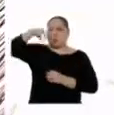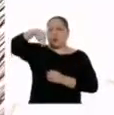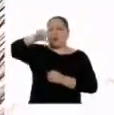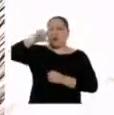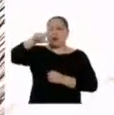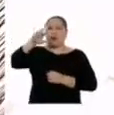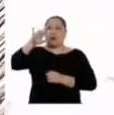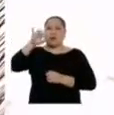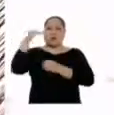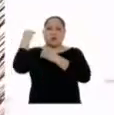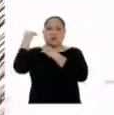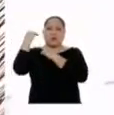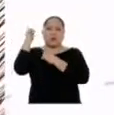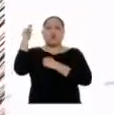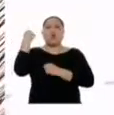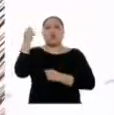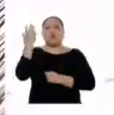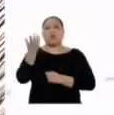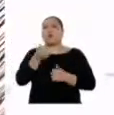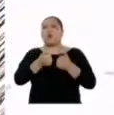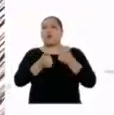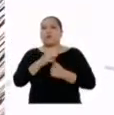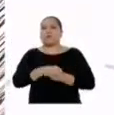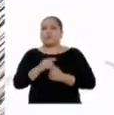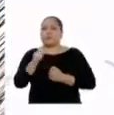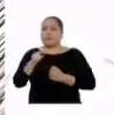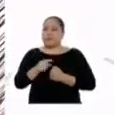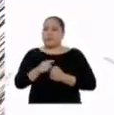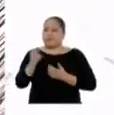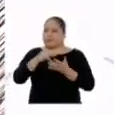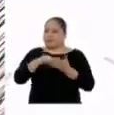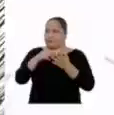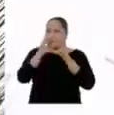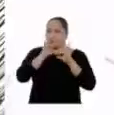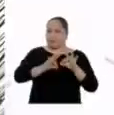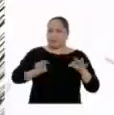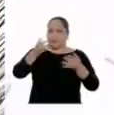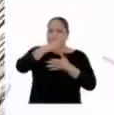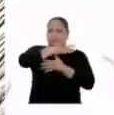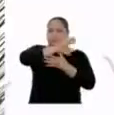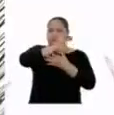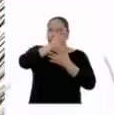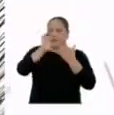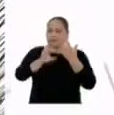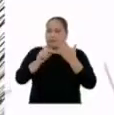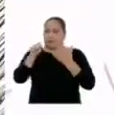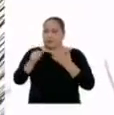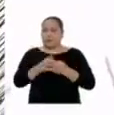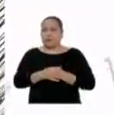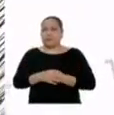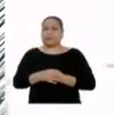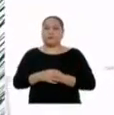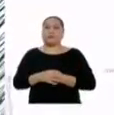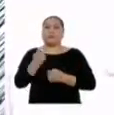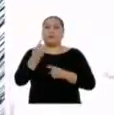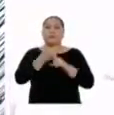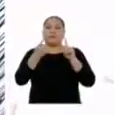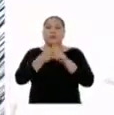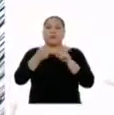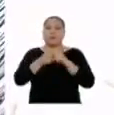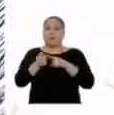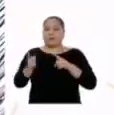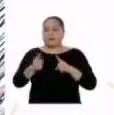Bueno, una de las características más resaltantes del Santuario es que aberga una importante diversidad biológica.